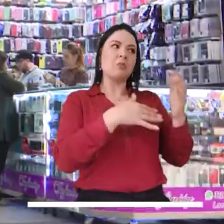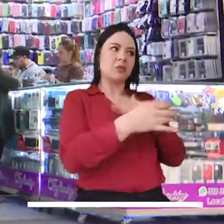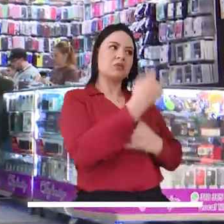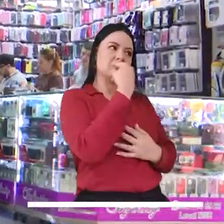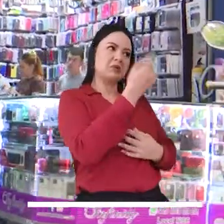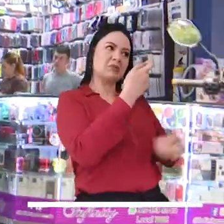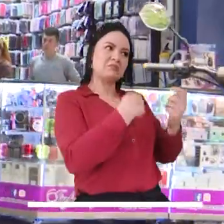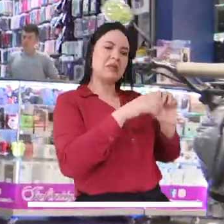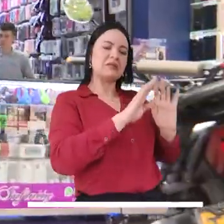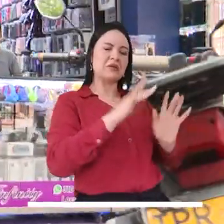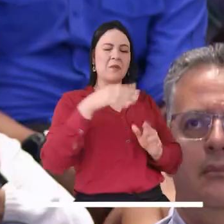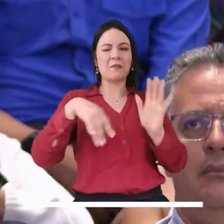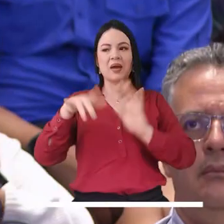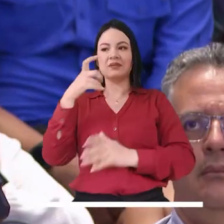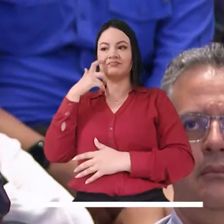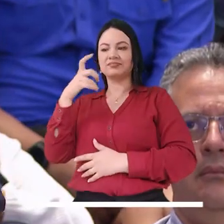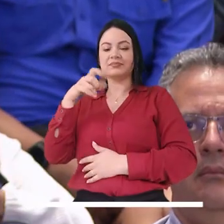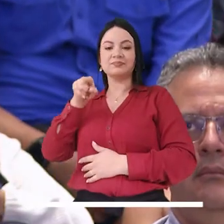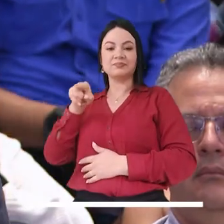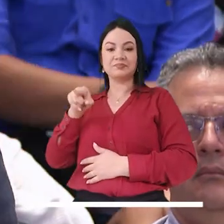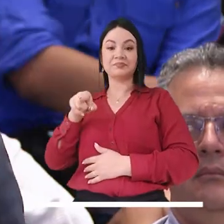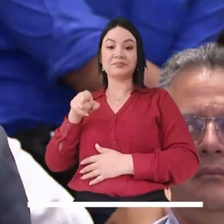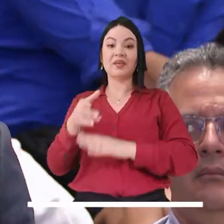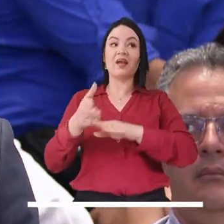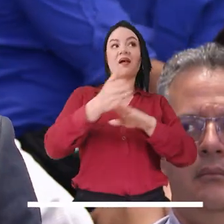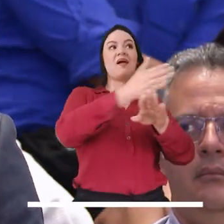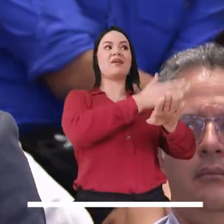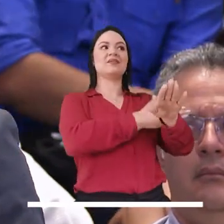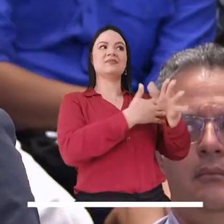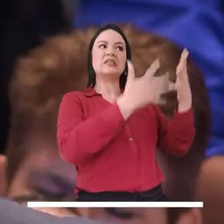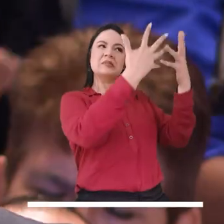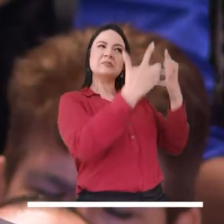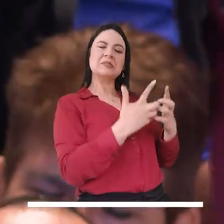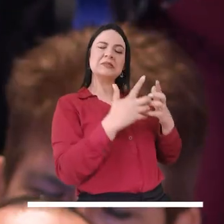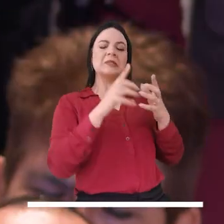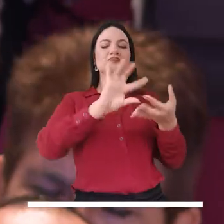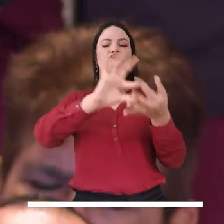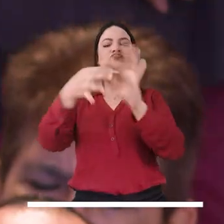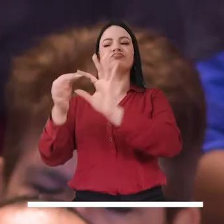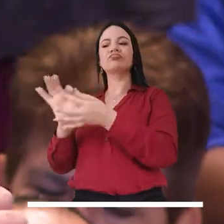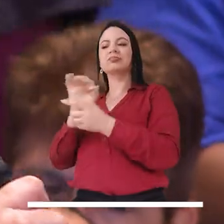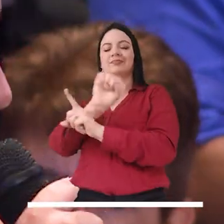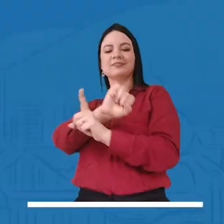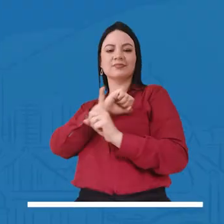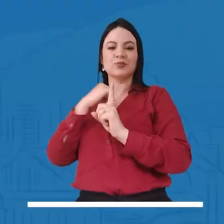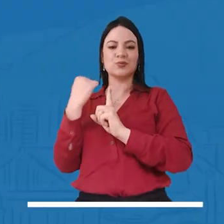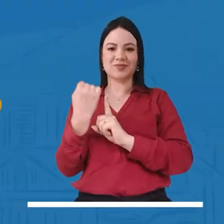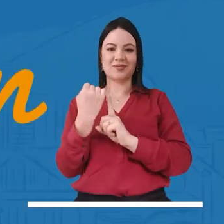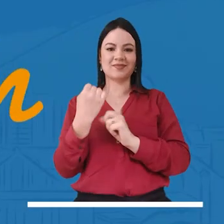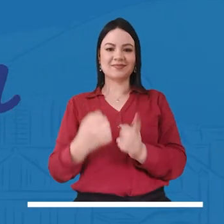de nuestro interés comercial. Es necesario antes de construir empresas, construir tejido social.